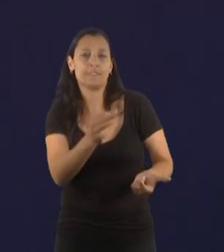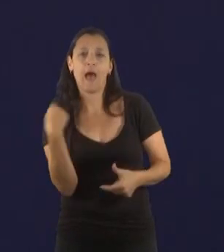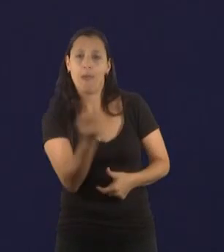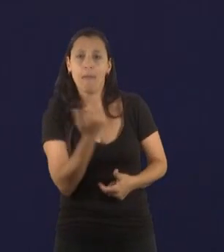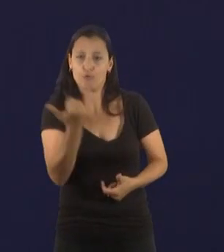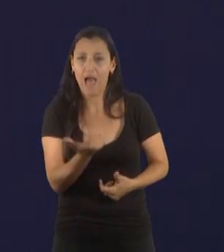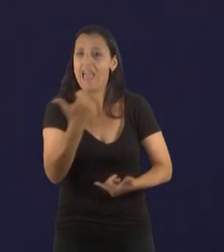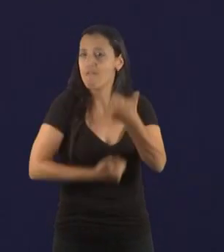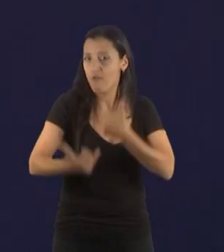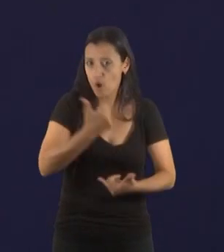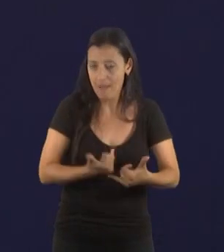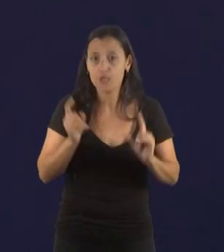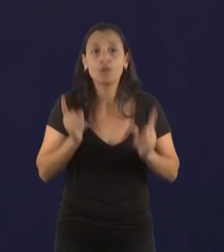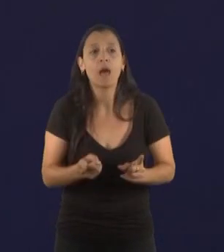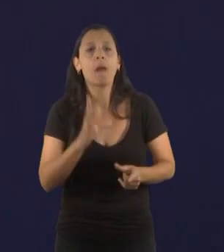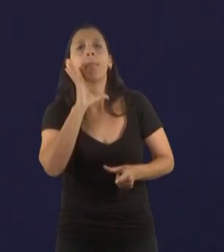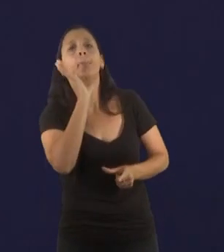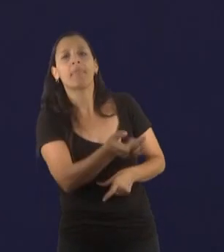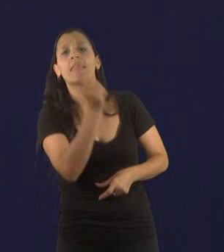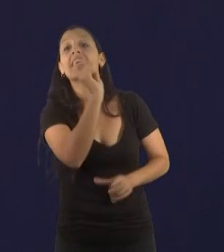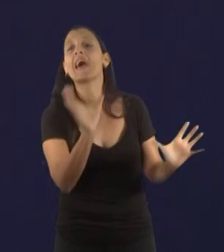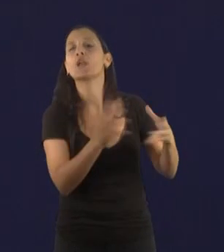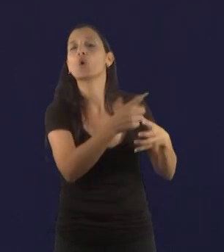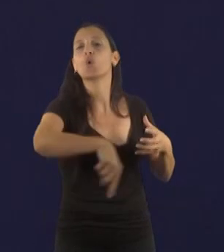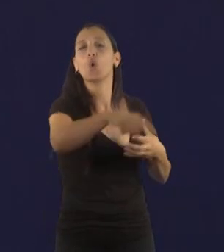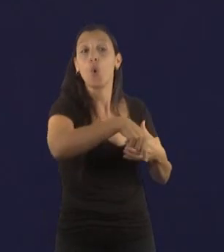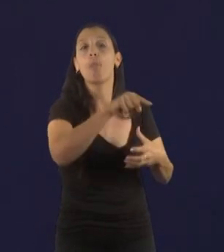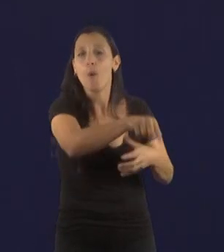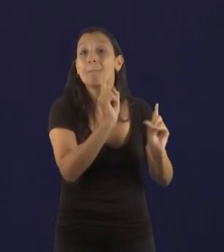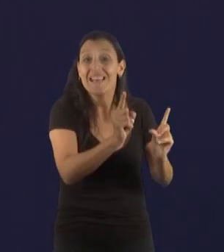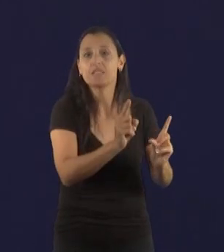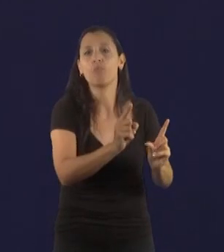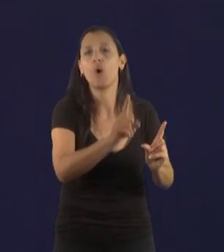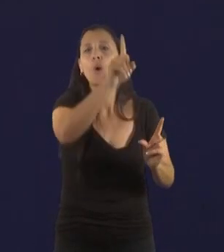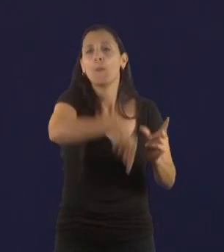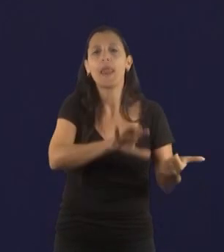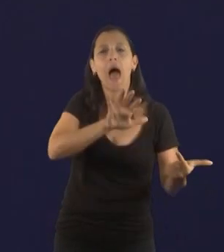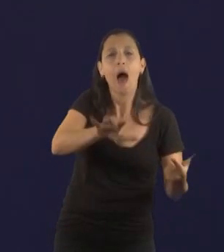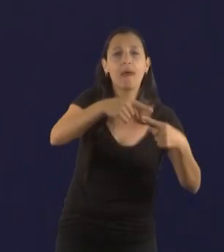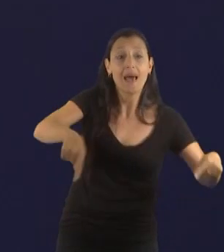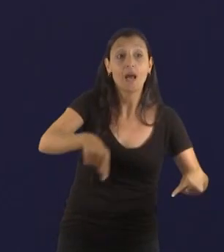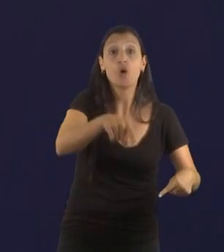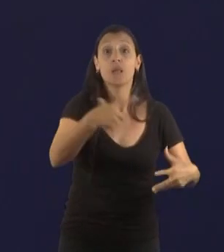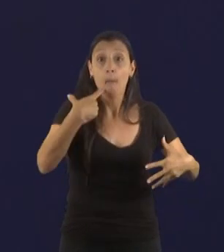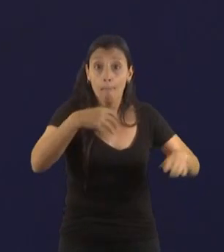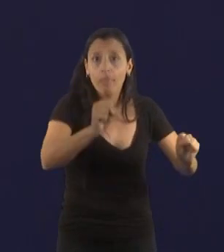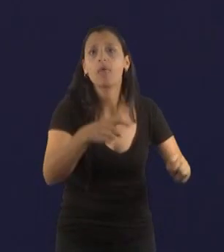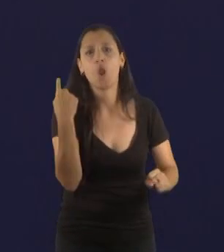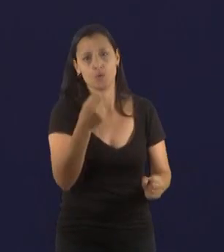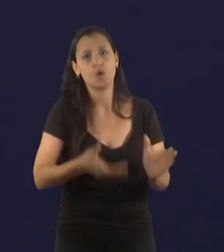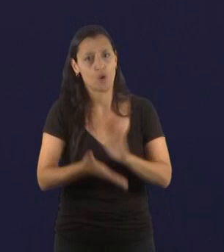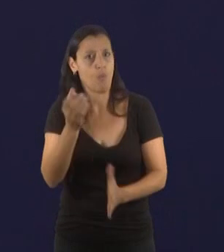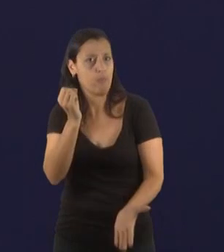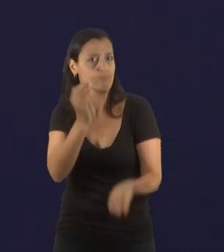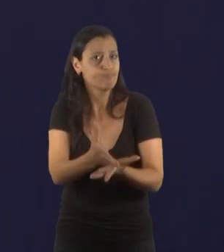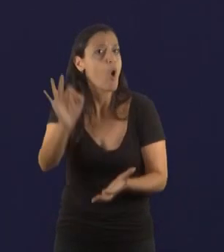y por supuesto cuál es la agrupación que interviene en esta extorsión, desde ya que se tomarán las medidas correspondientes en